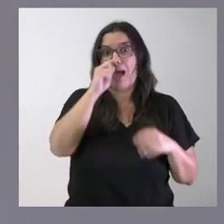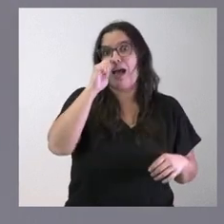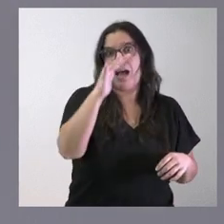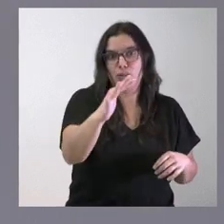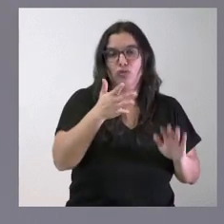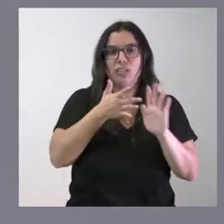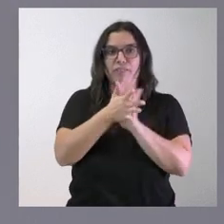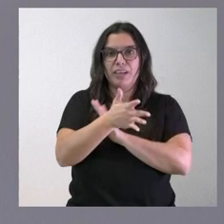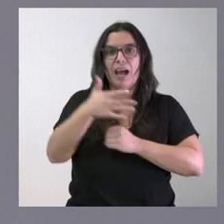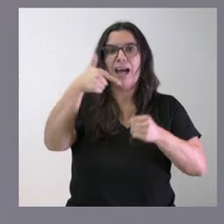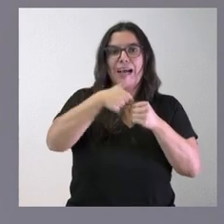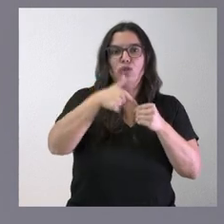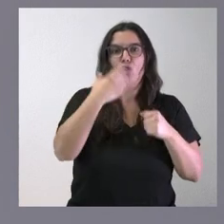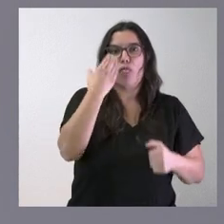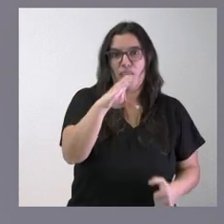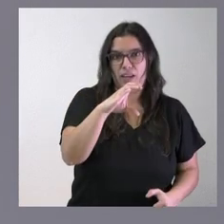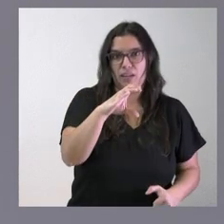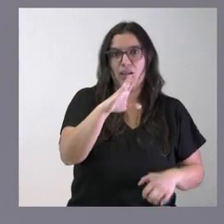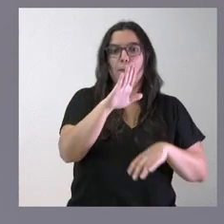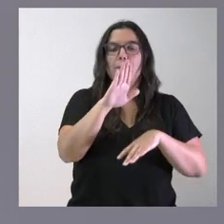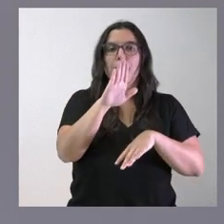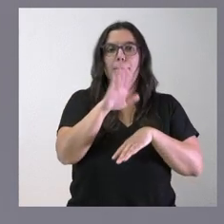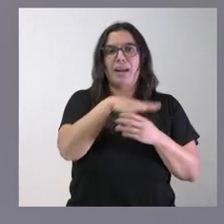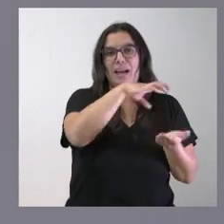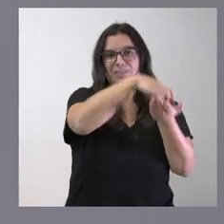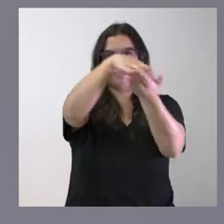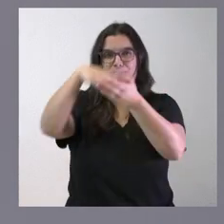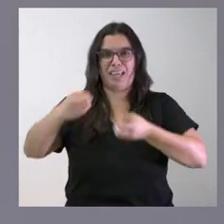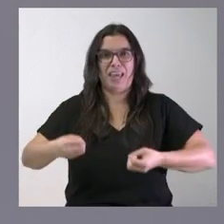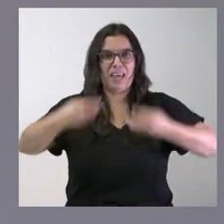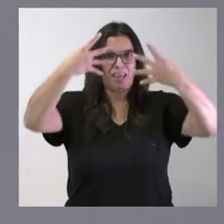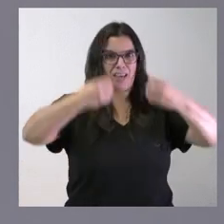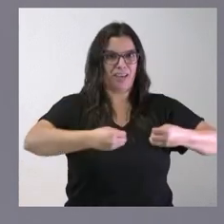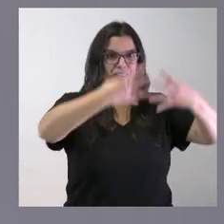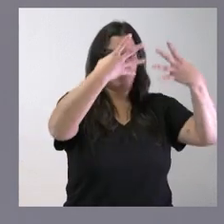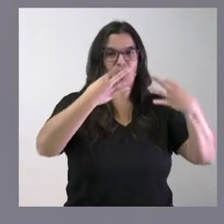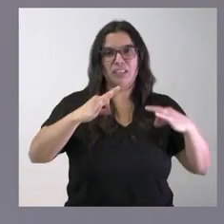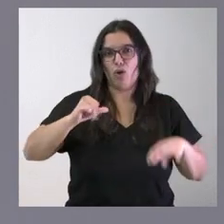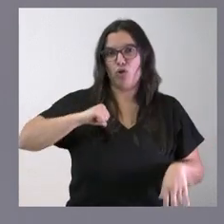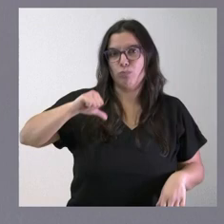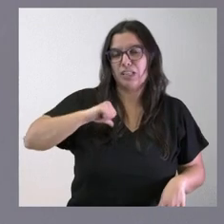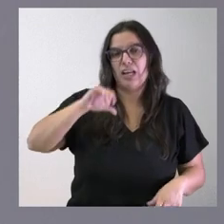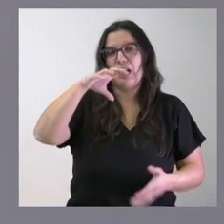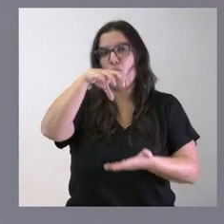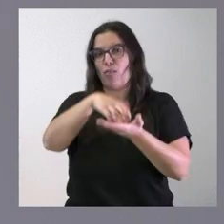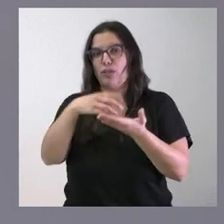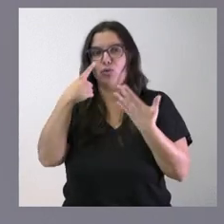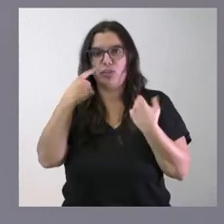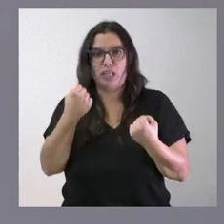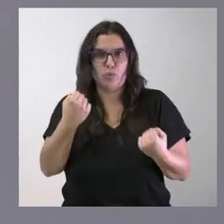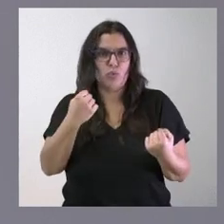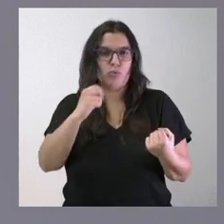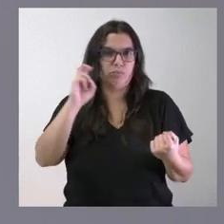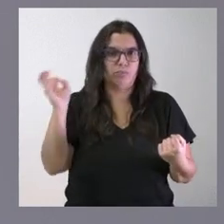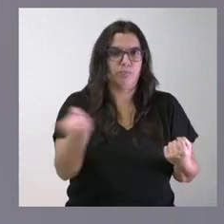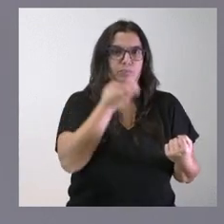del suministro de gasóleo C para los destinos a los edificios de hospitales y centros sanitarios de